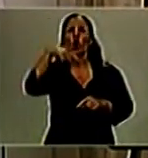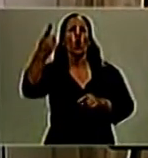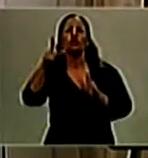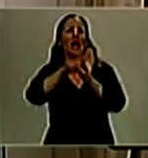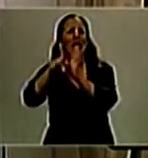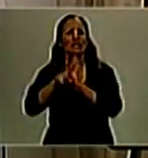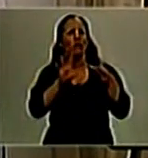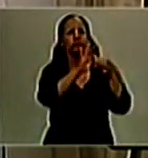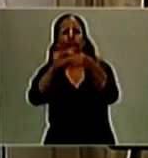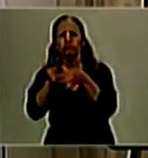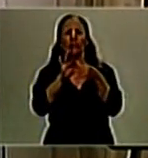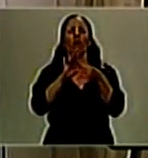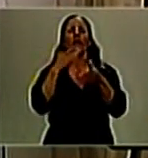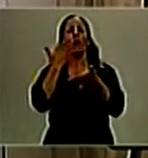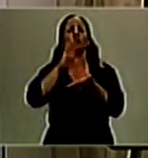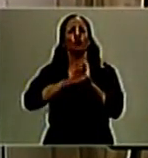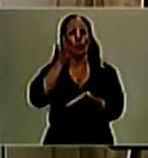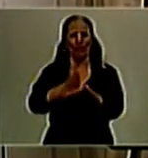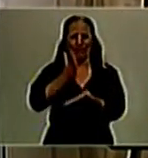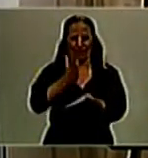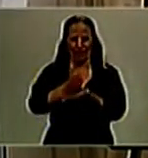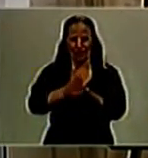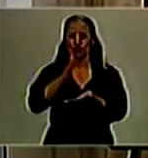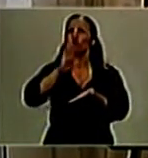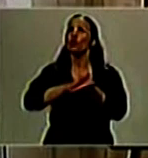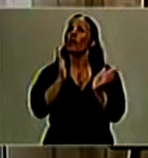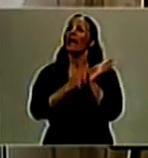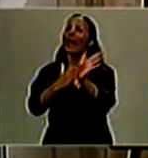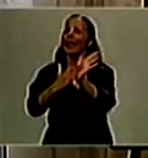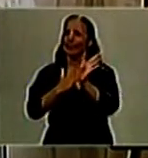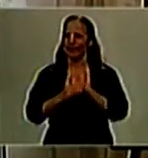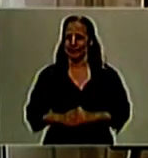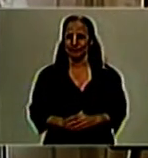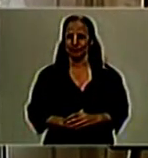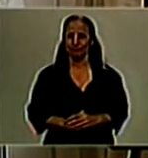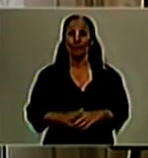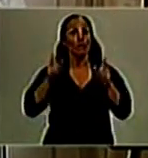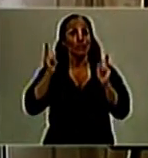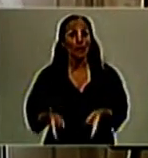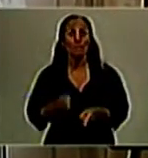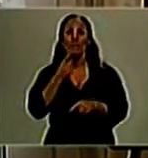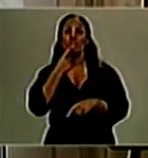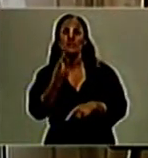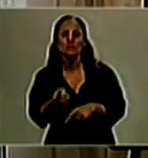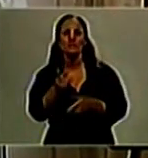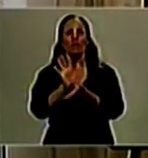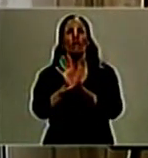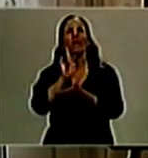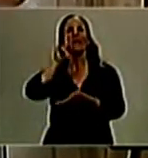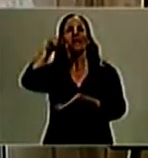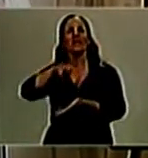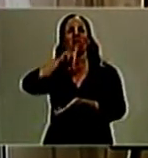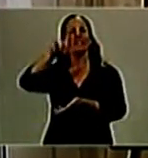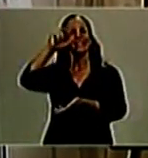establezca derechos y garantías. También establece que la inteligencia nacional consiste en la obtención,